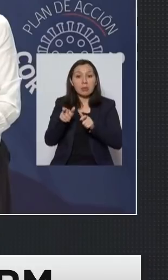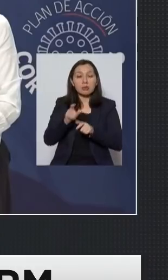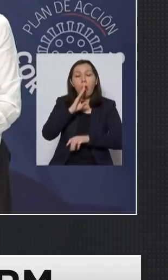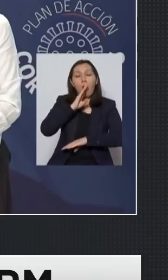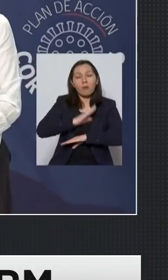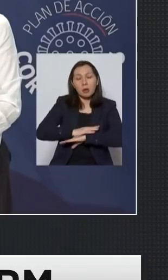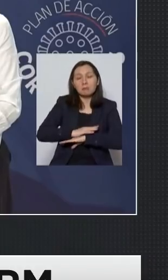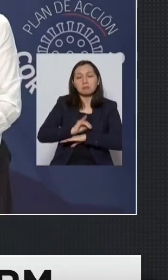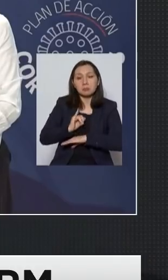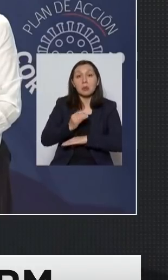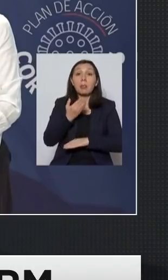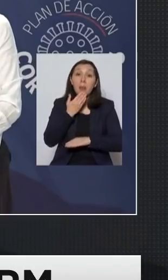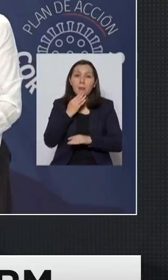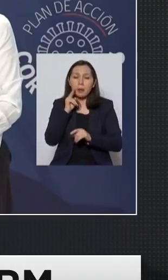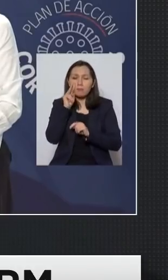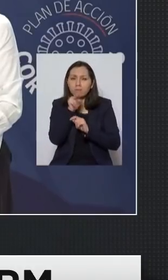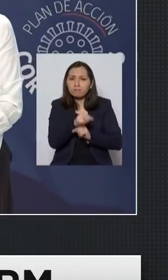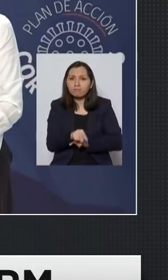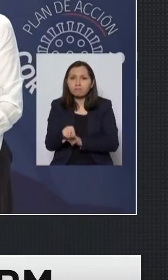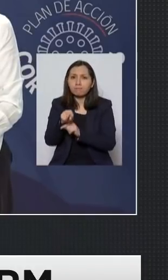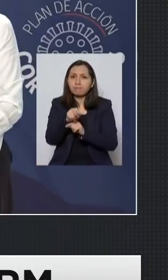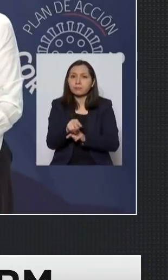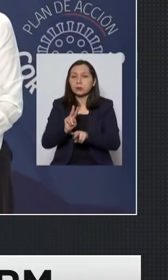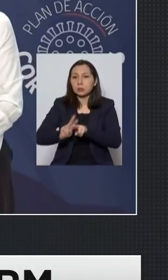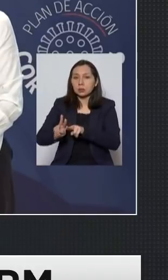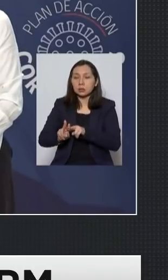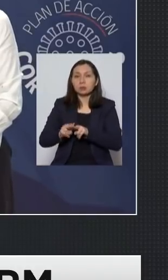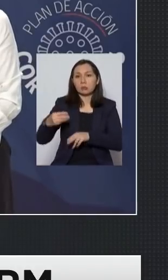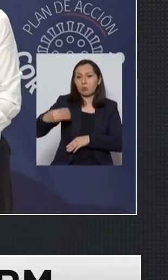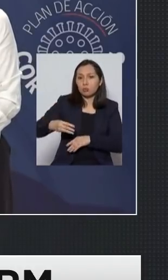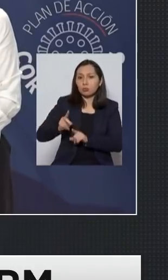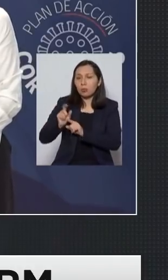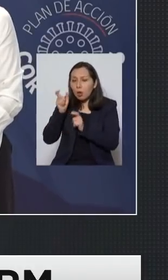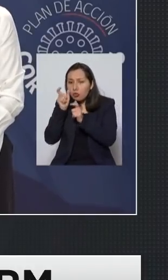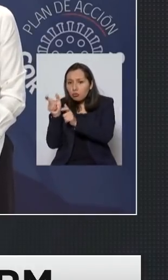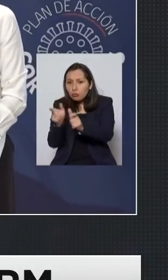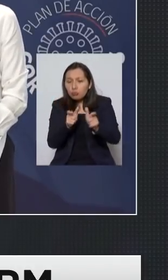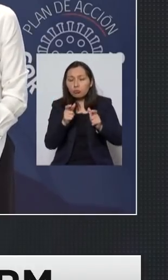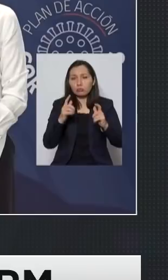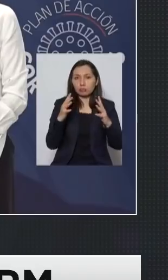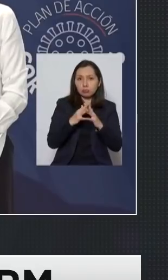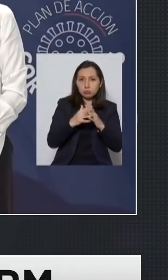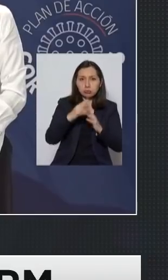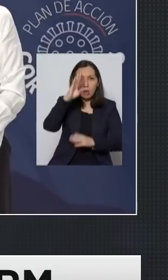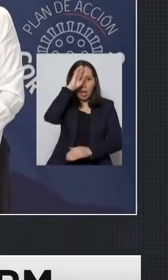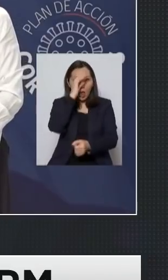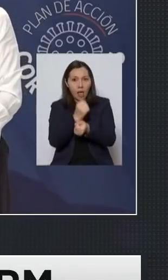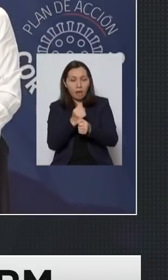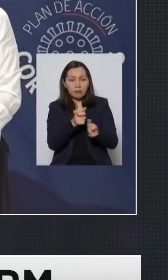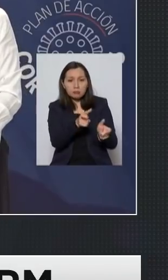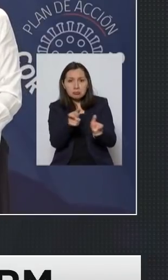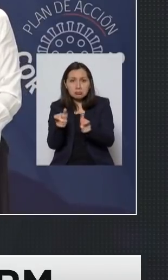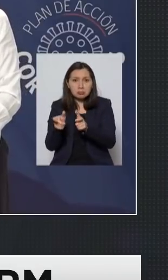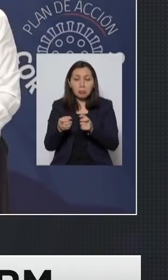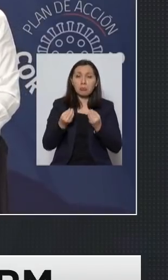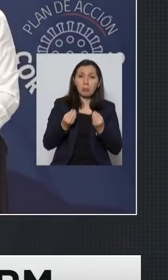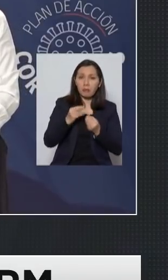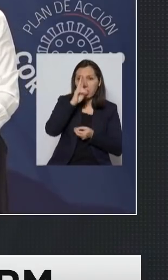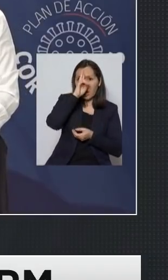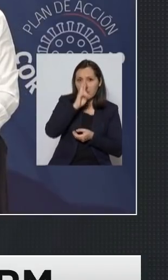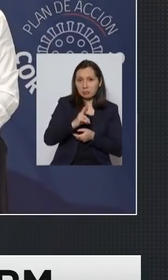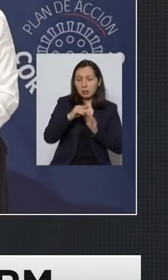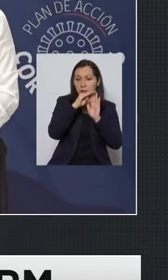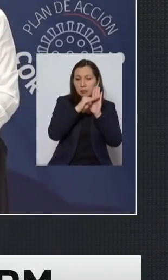personas y a la vigilancia por supuesto que hacen los municipios las fuerzas armadas y carabineros para el respeto de estas medidas